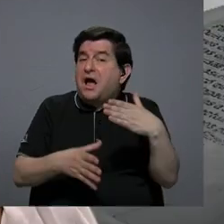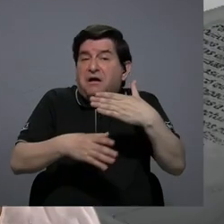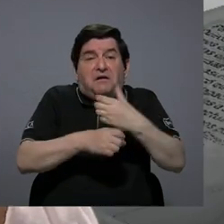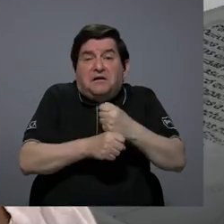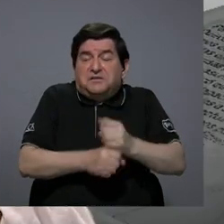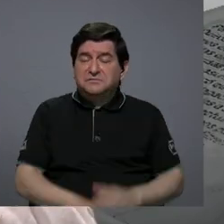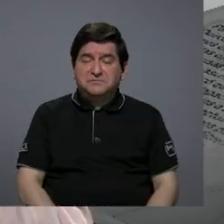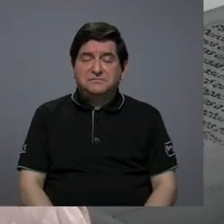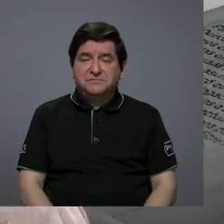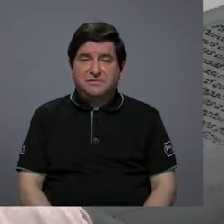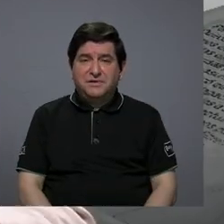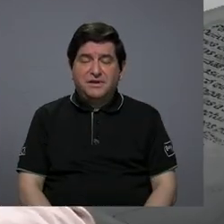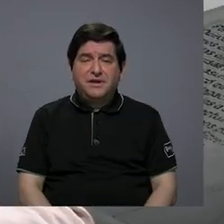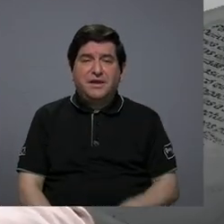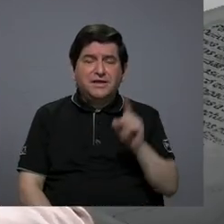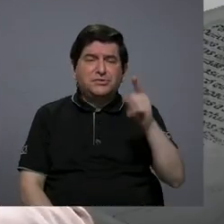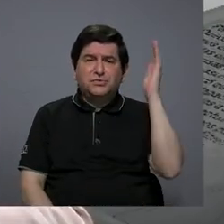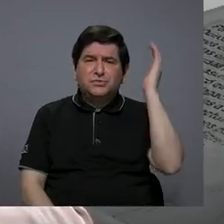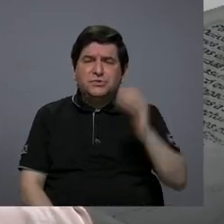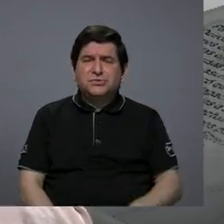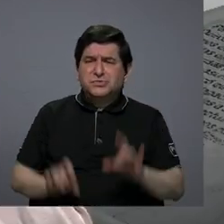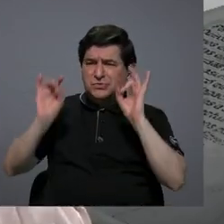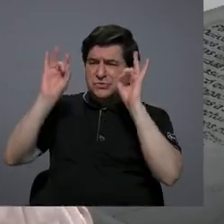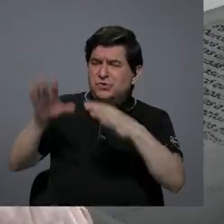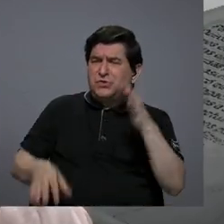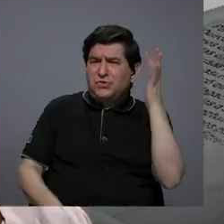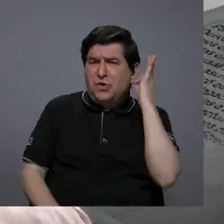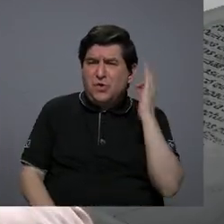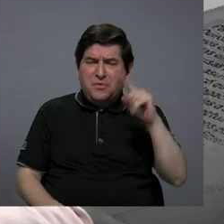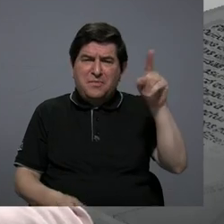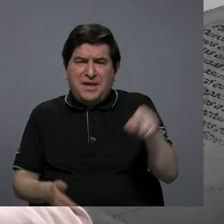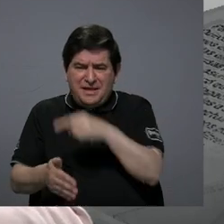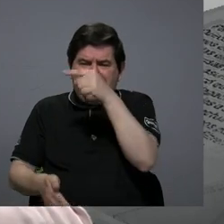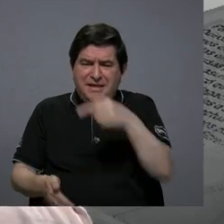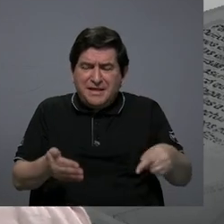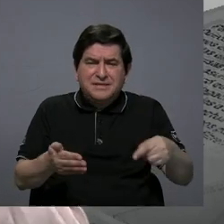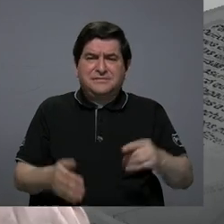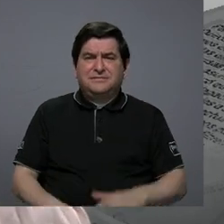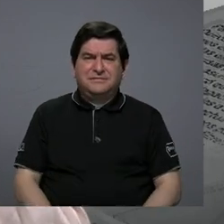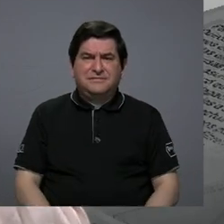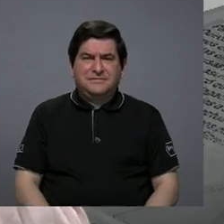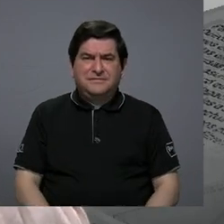este discurso misógino descalificante